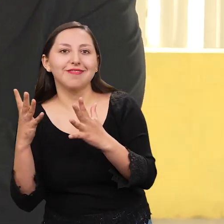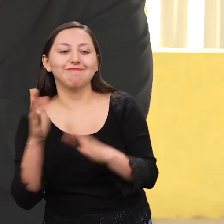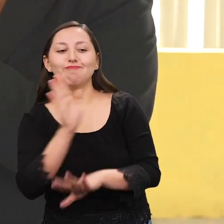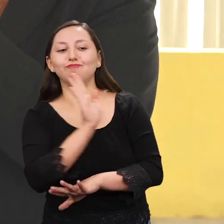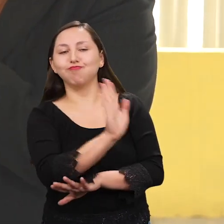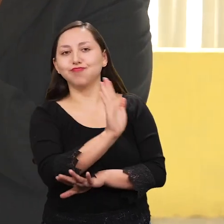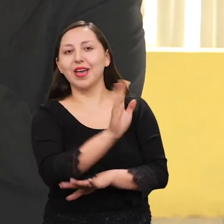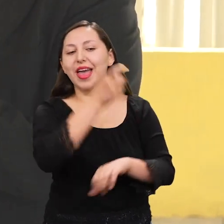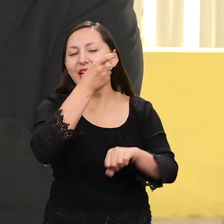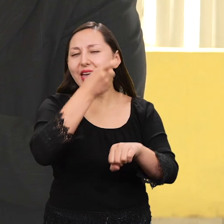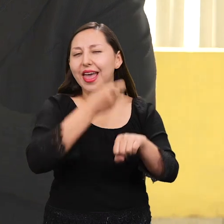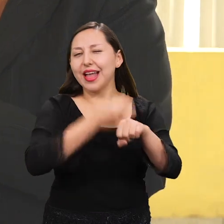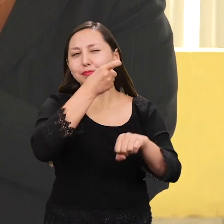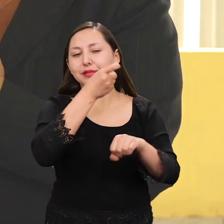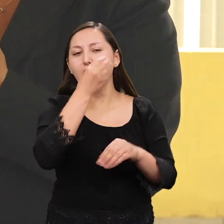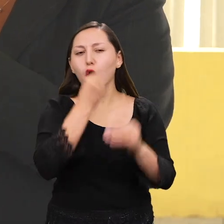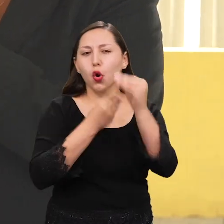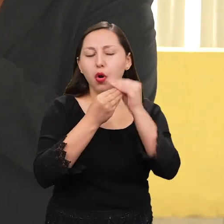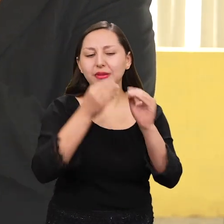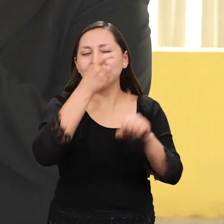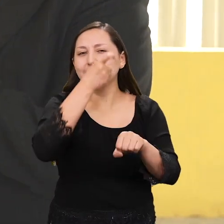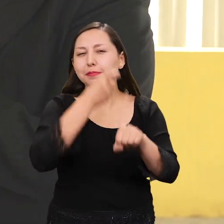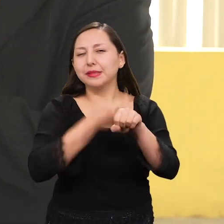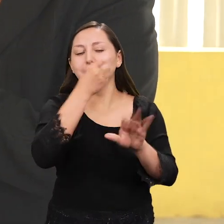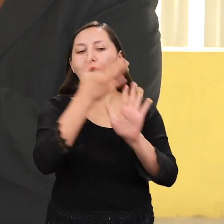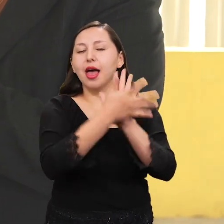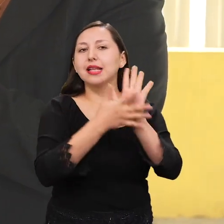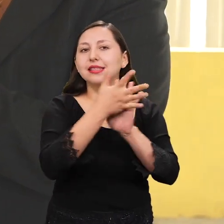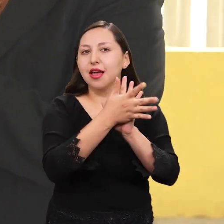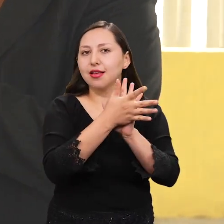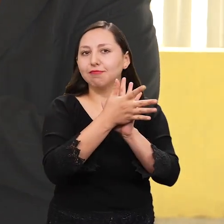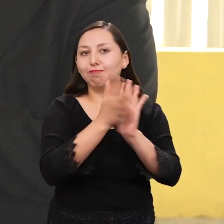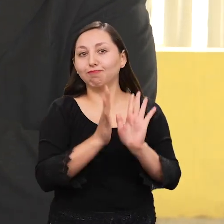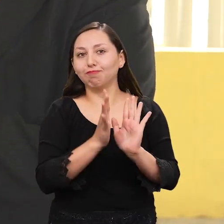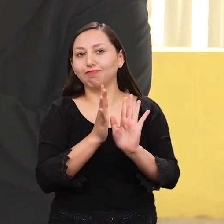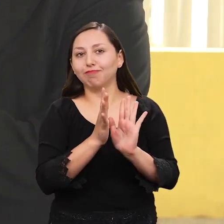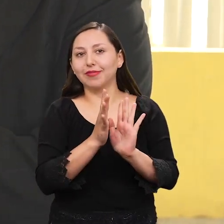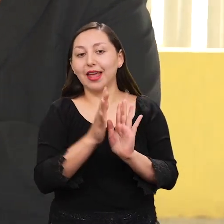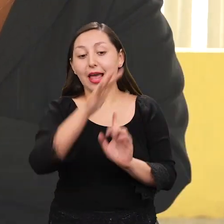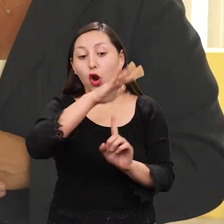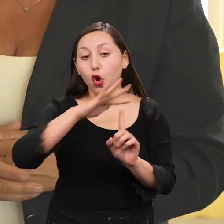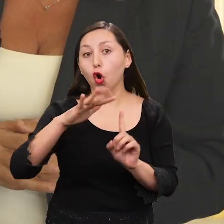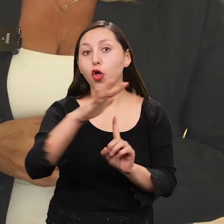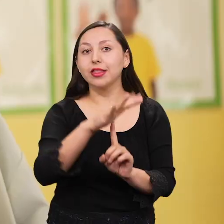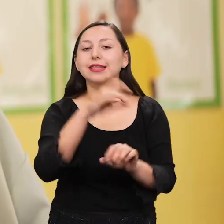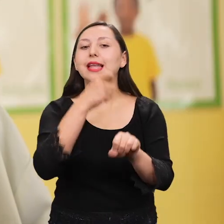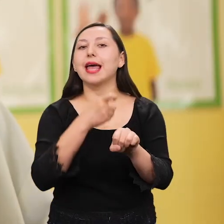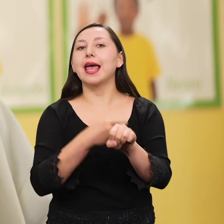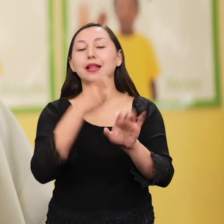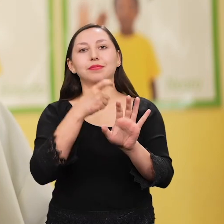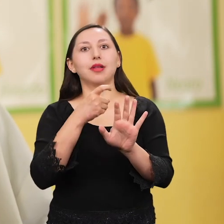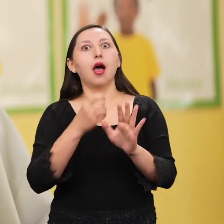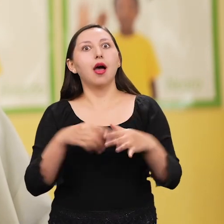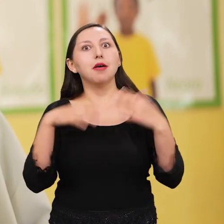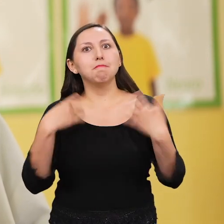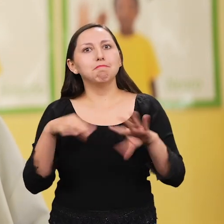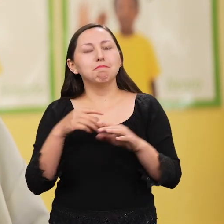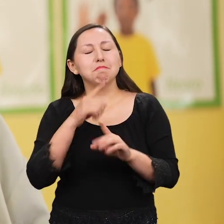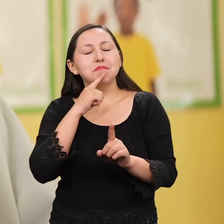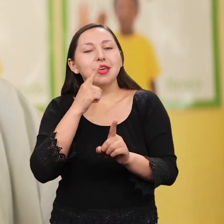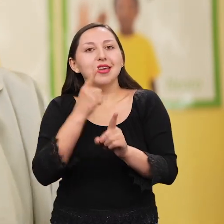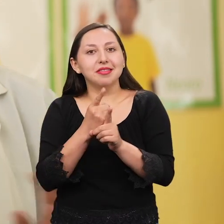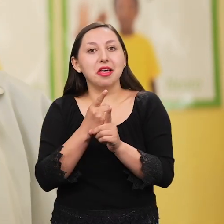alguna fruta o algún alimento o algo del contexto específico. ¡Ay, no me lo hubiera imaginado!